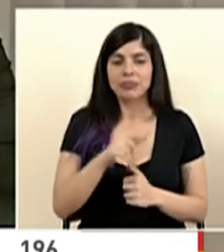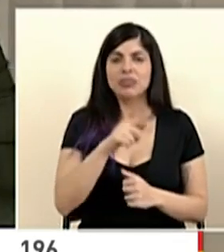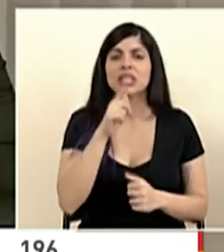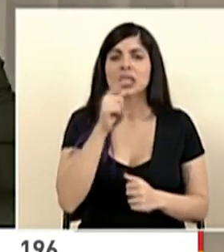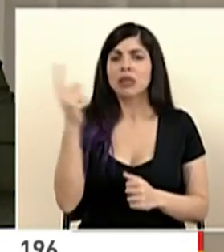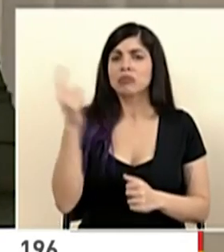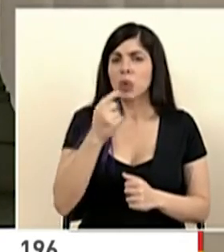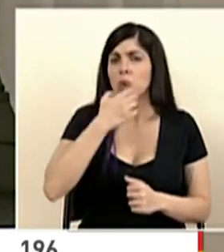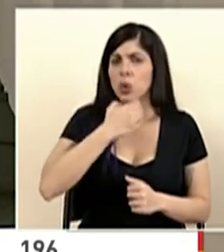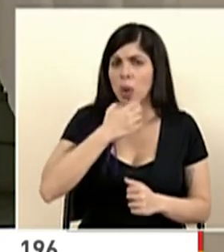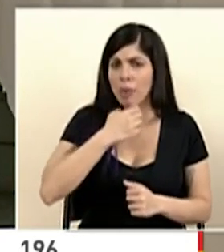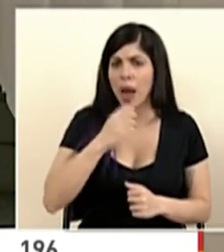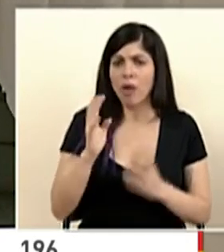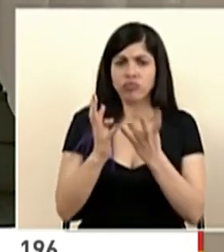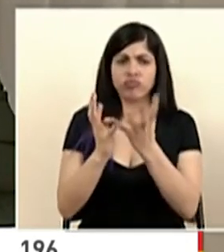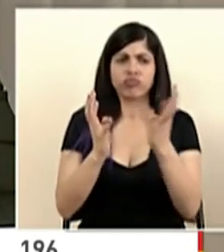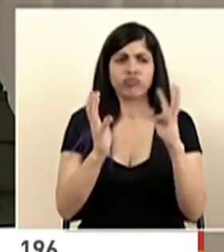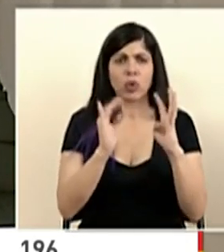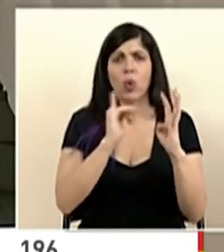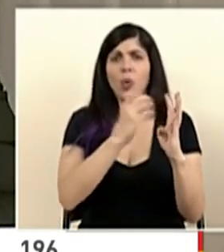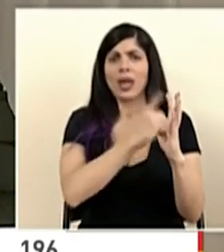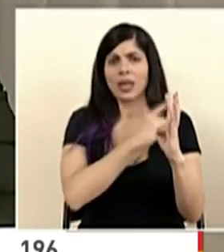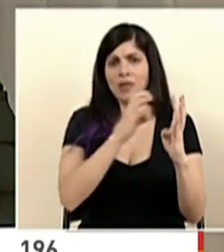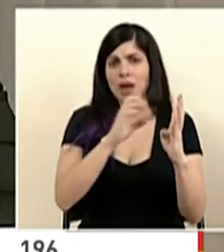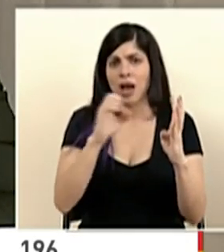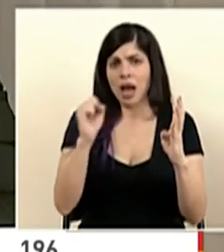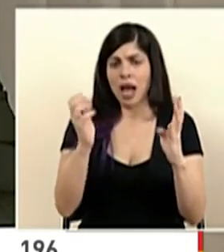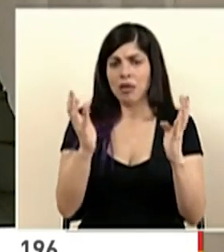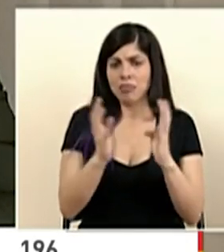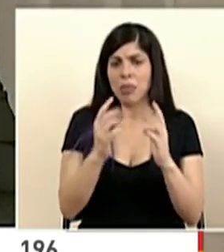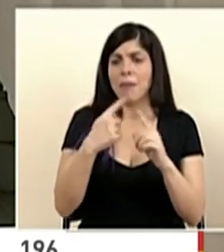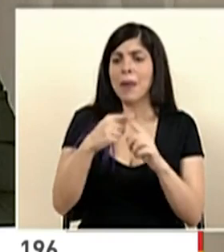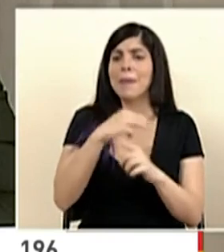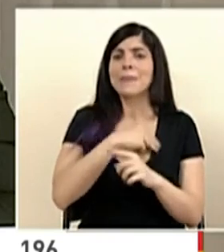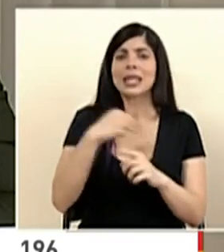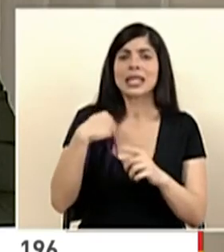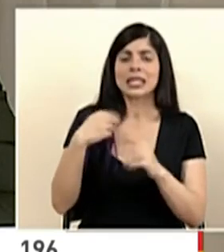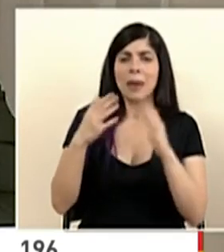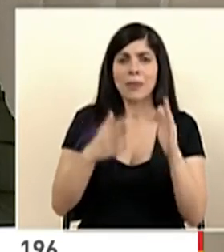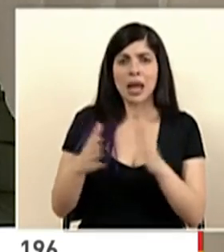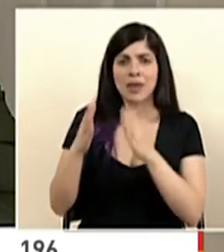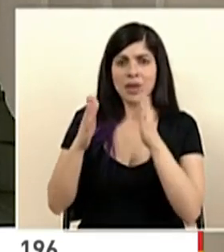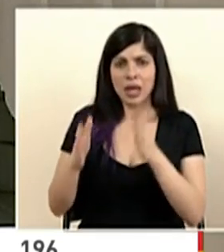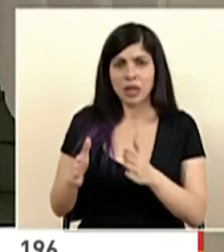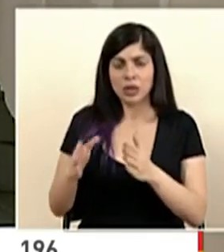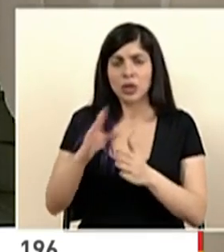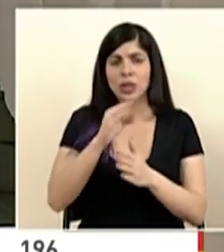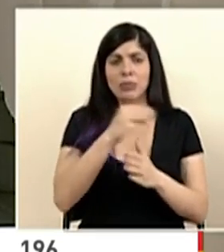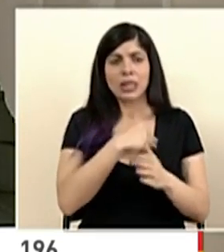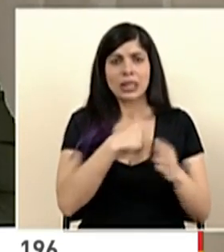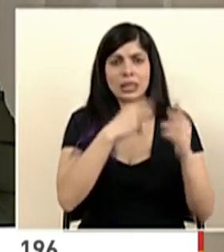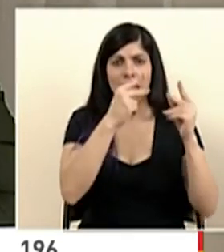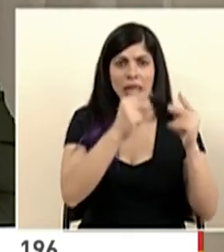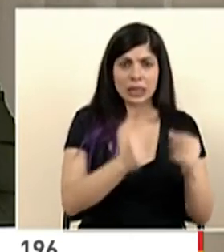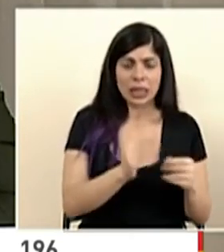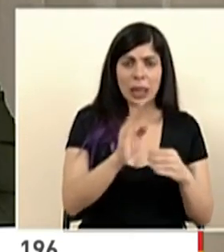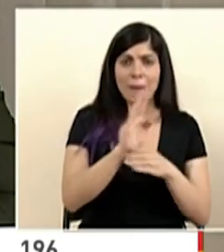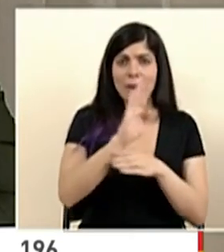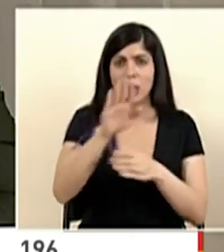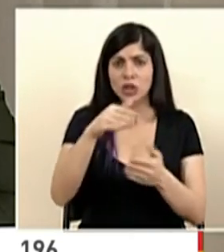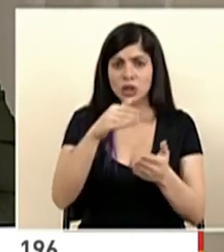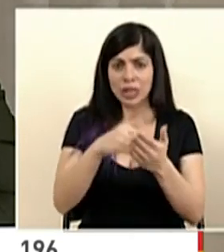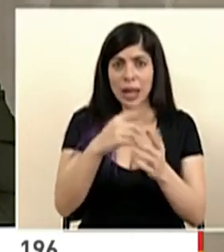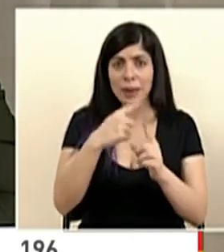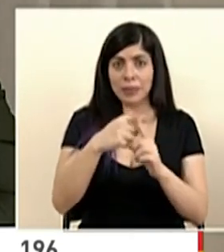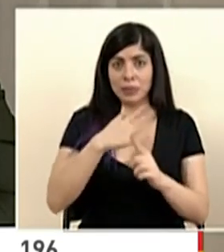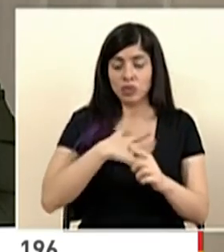estuvo don Román, todos los directivos de la Caja, los ministros de Planificación y de Hacienda y el Banco Central y mi